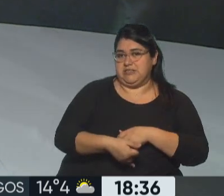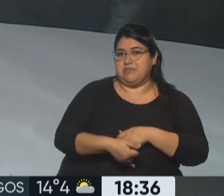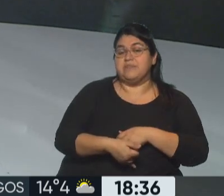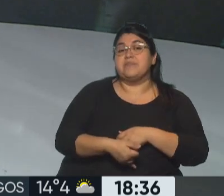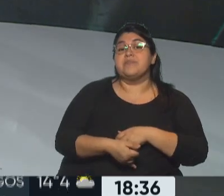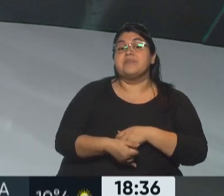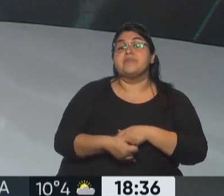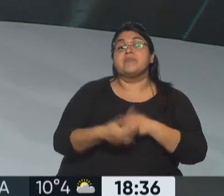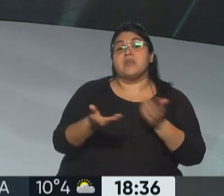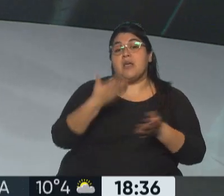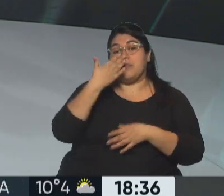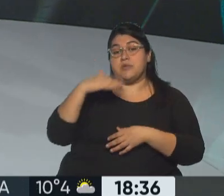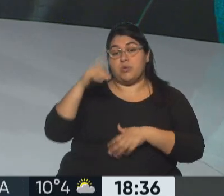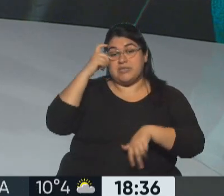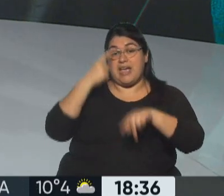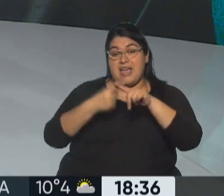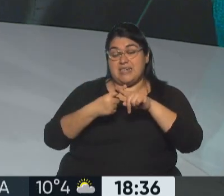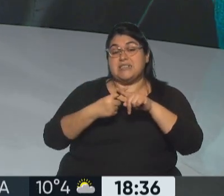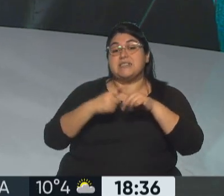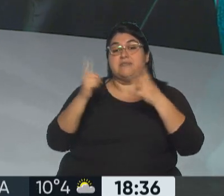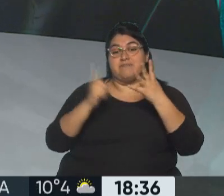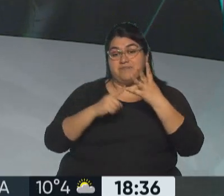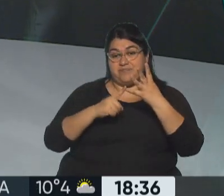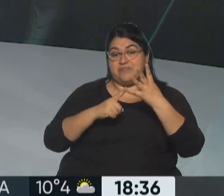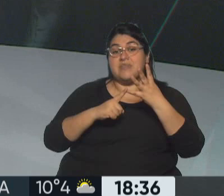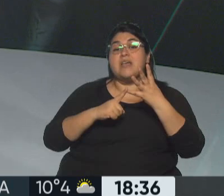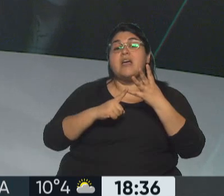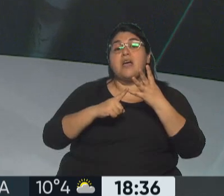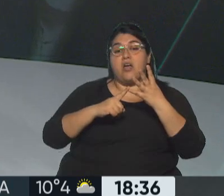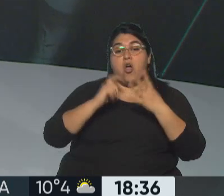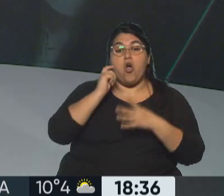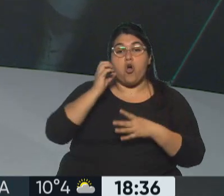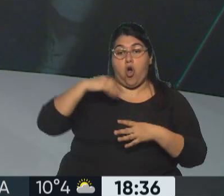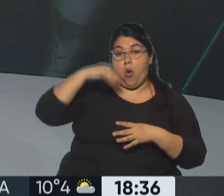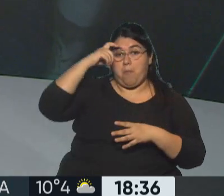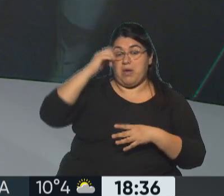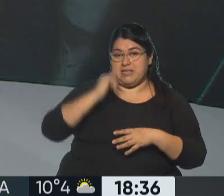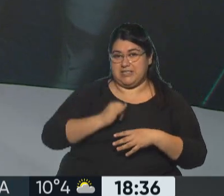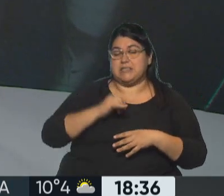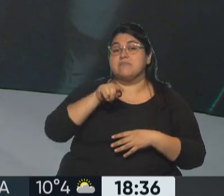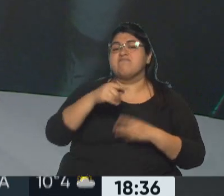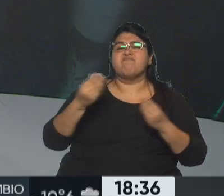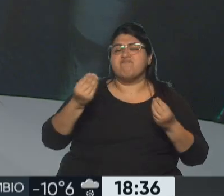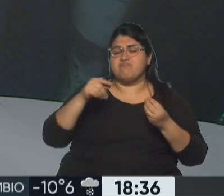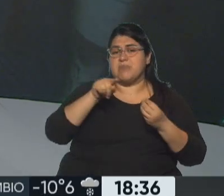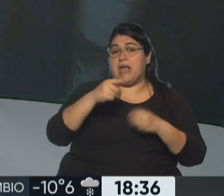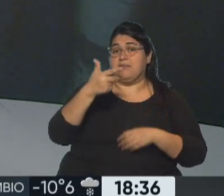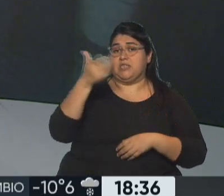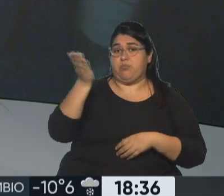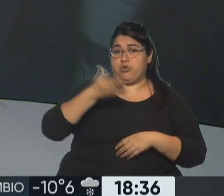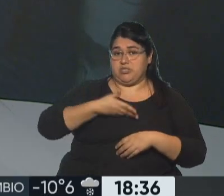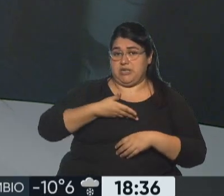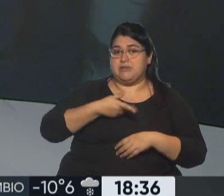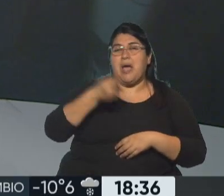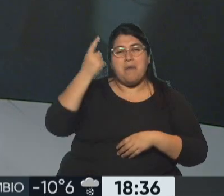Lula. Después, el excandidato presidencial, Ciro Gómez, que también es muy relevante, porque si bien sacó un 3%, se esperaba que saca